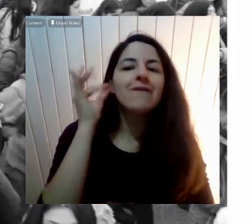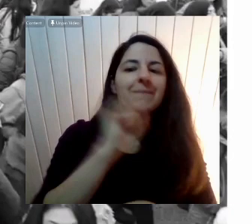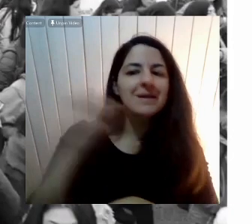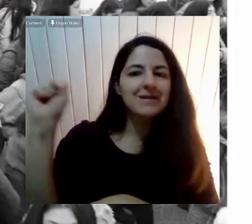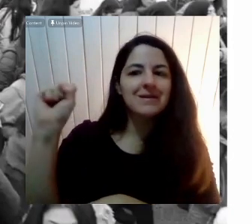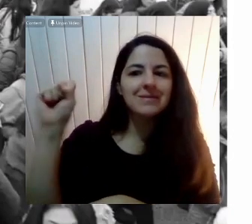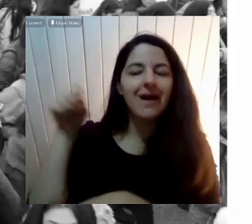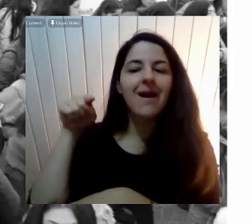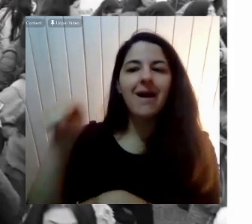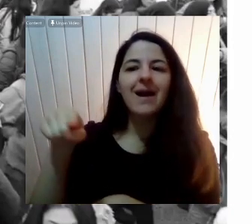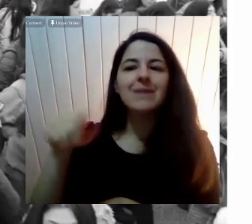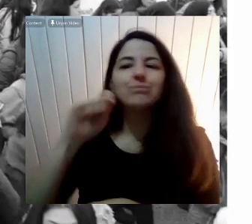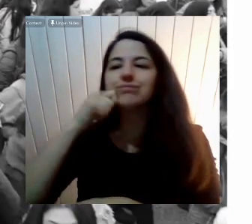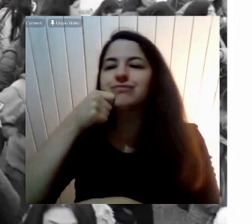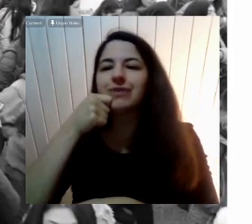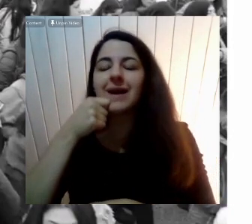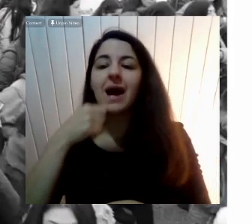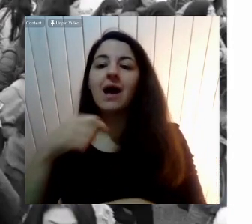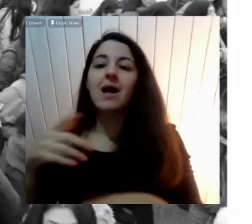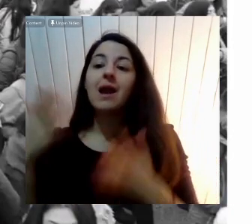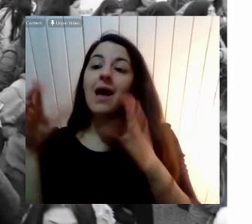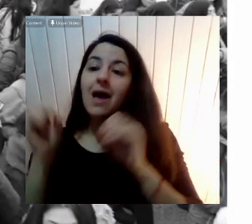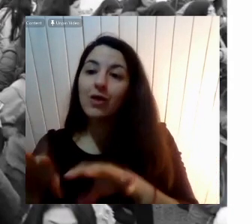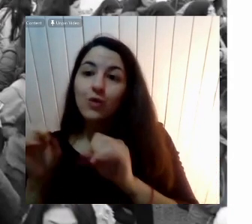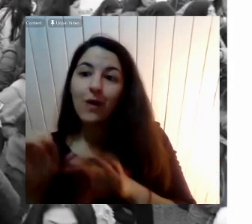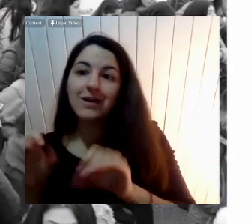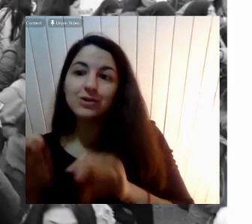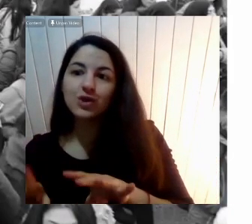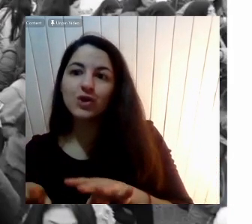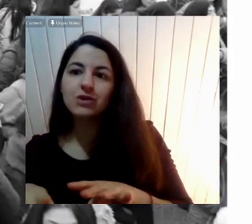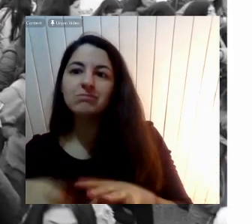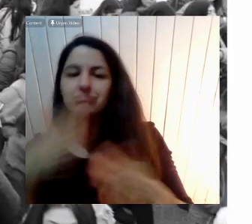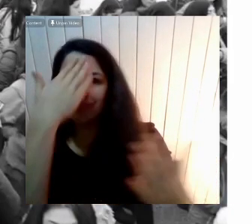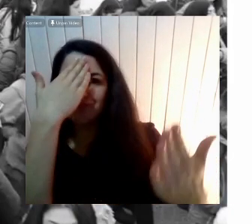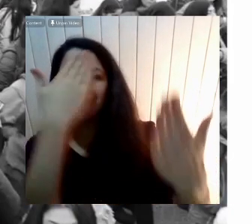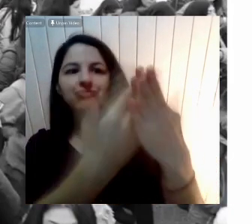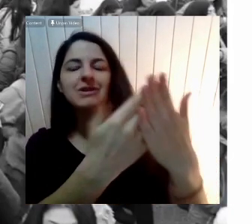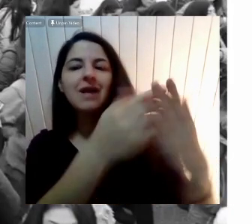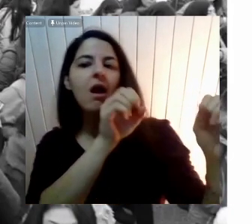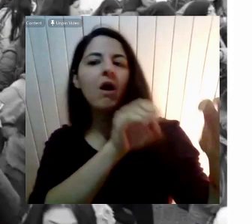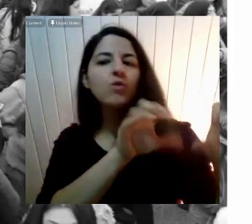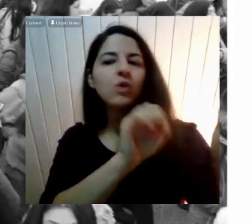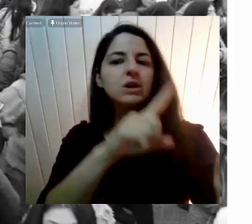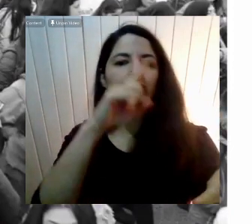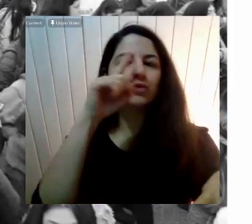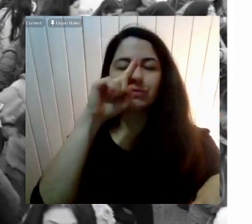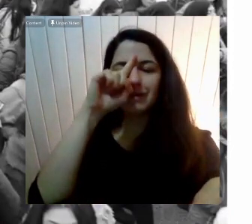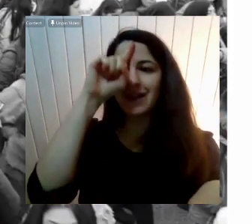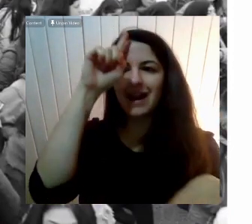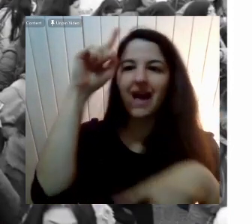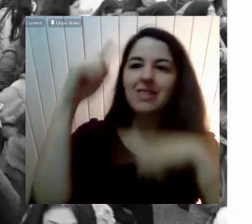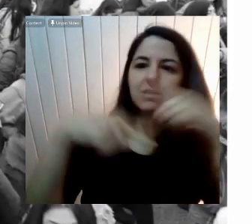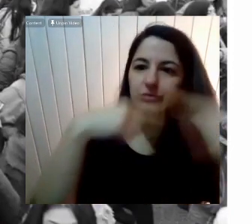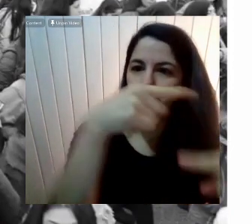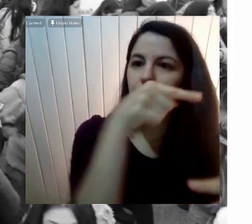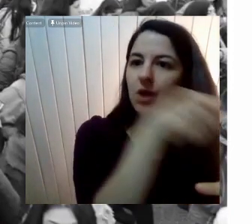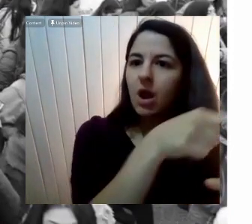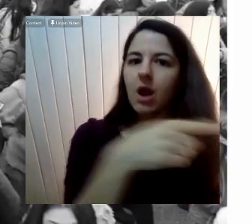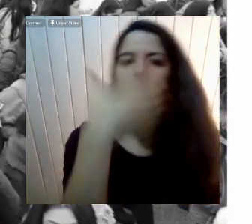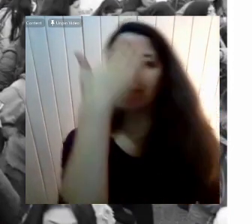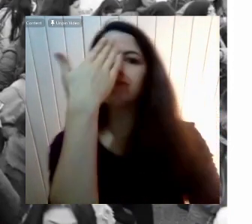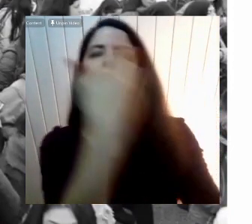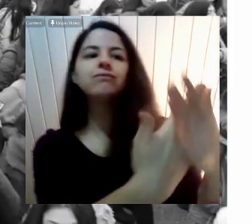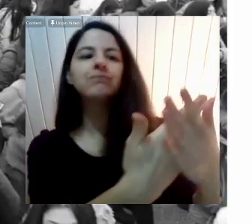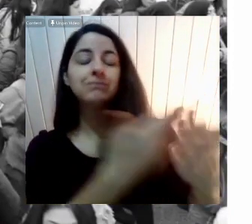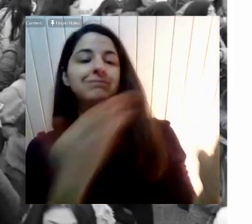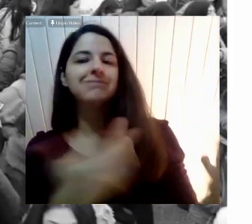sexista Y es interesante Porque aquí hay un minuto Que esto Del feminismo Dentro de la política Y la educación Empieza